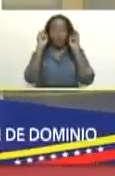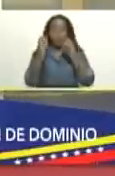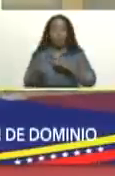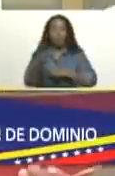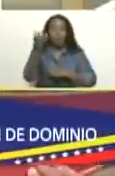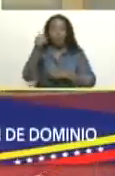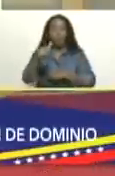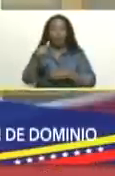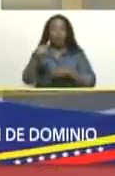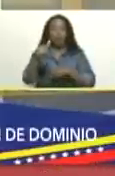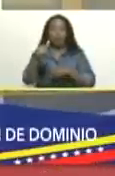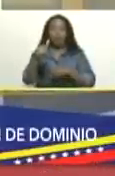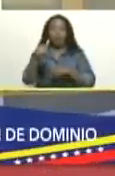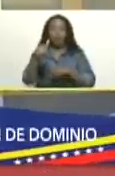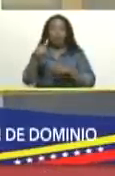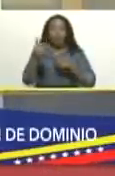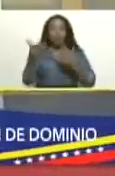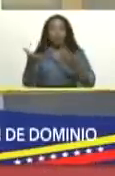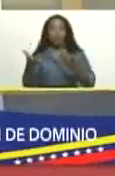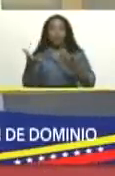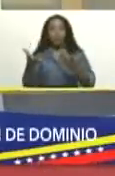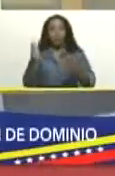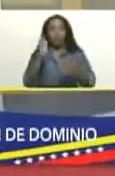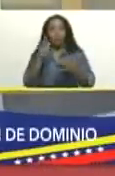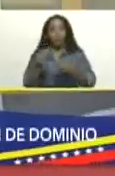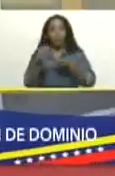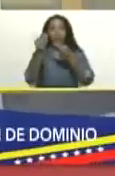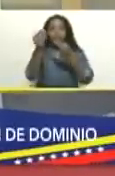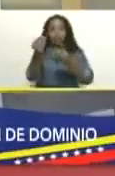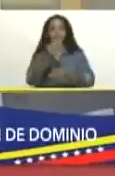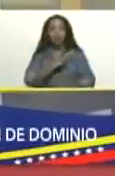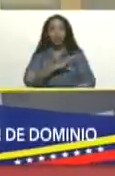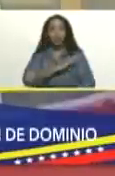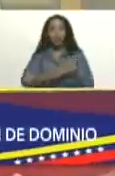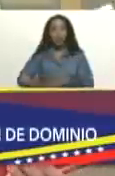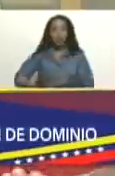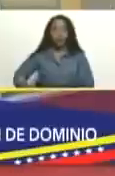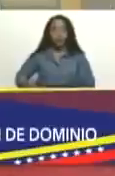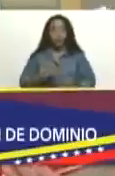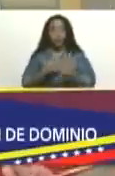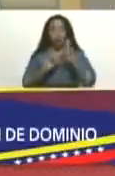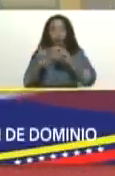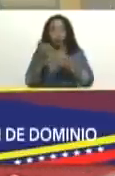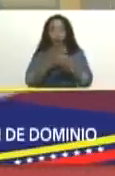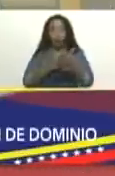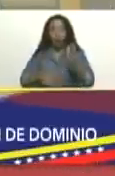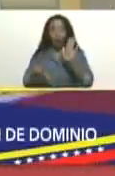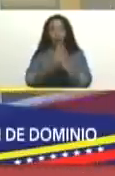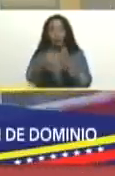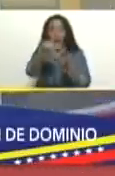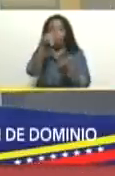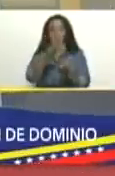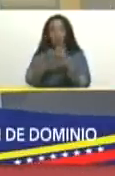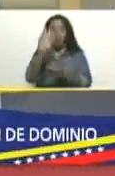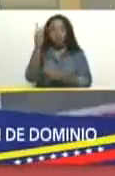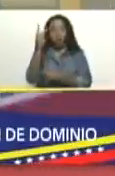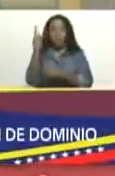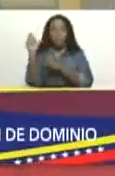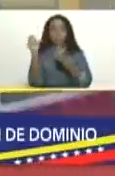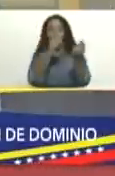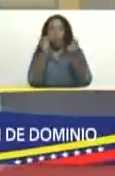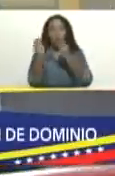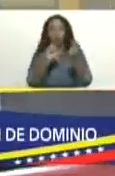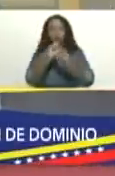de esta ley. En efecto, lo que paso a entregarle, señor Presidente, es ya el texto de ley aprobado en segunda discusión, después de una